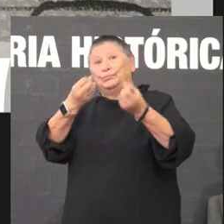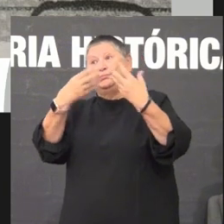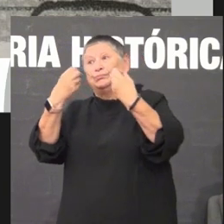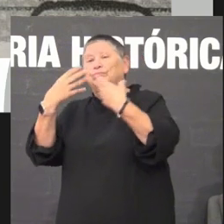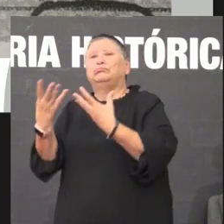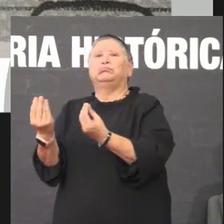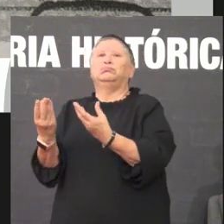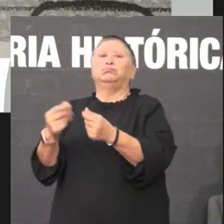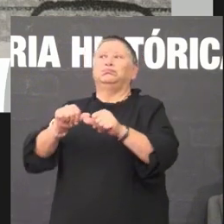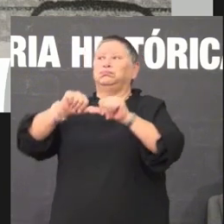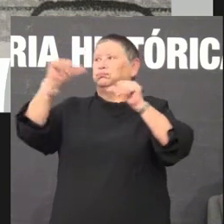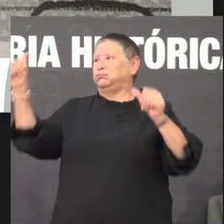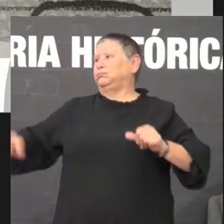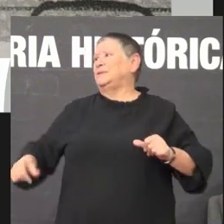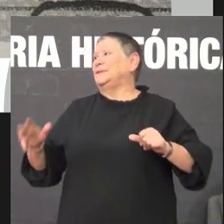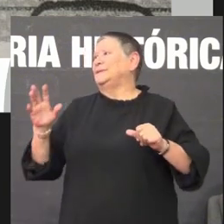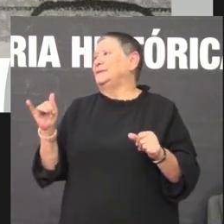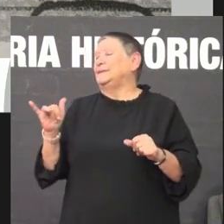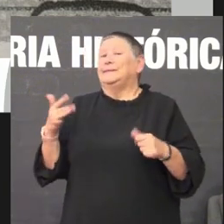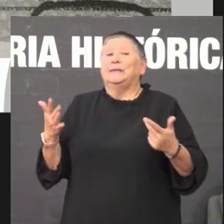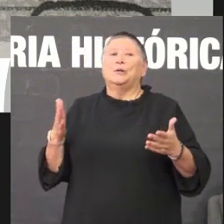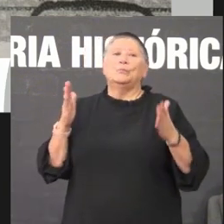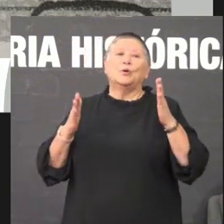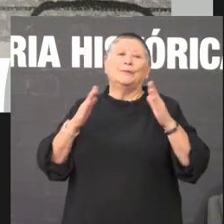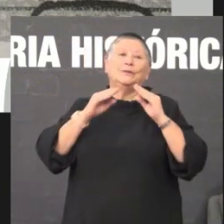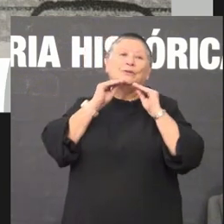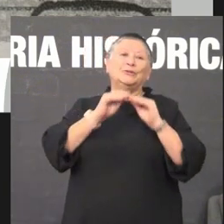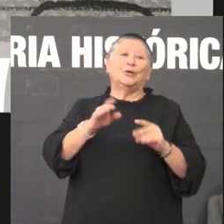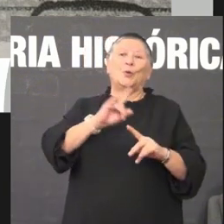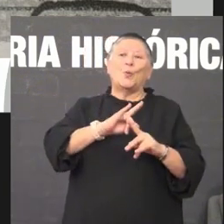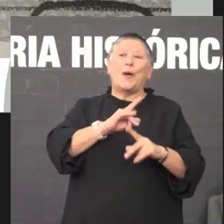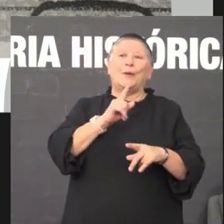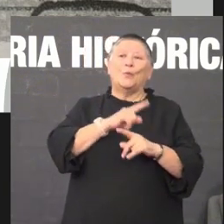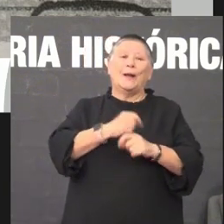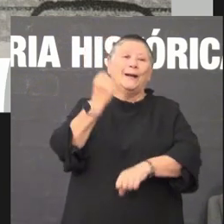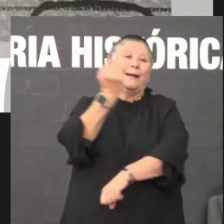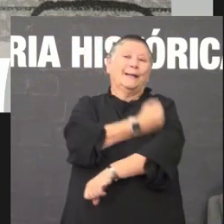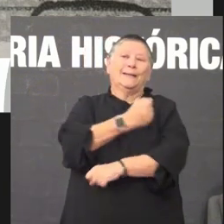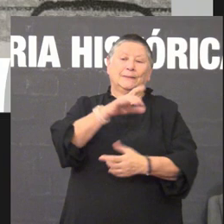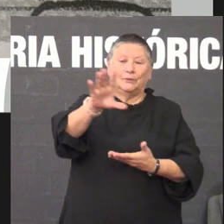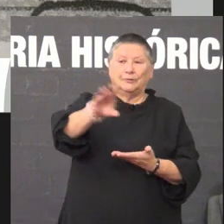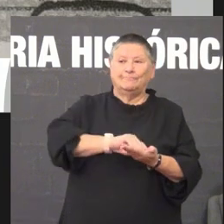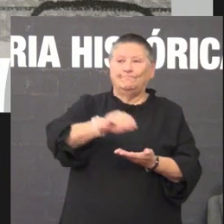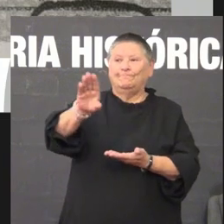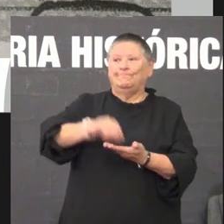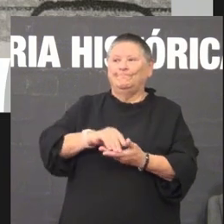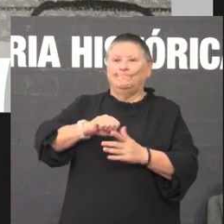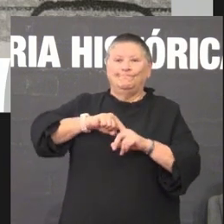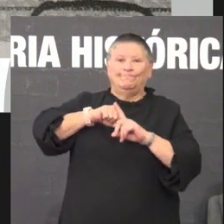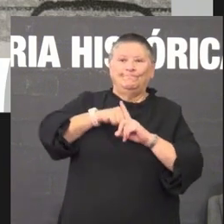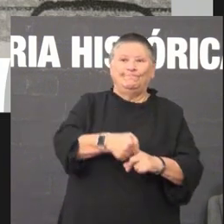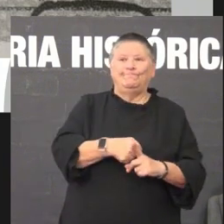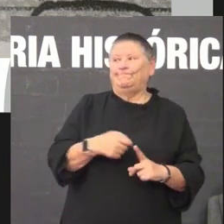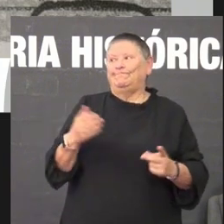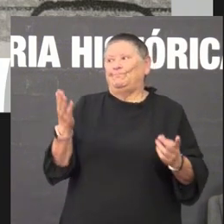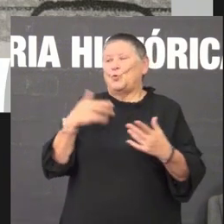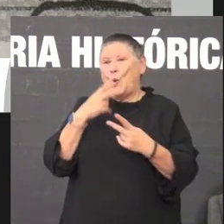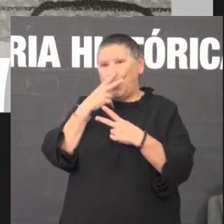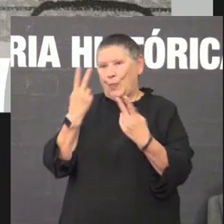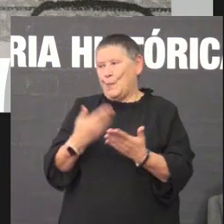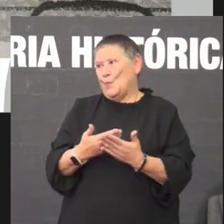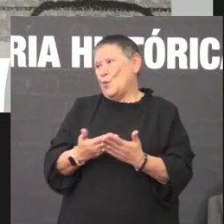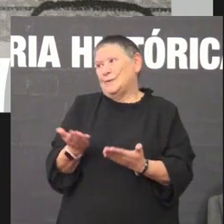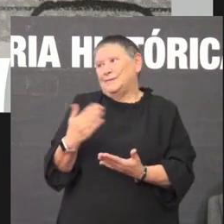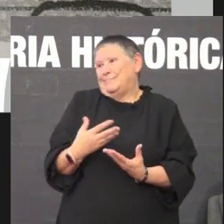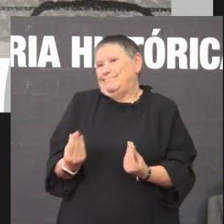nun momento histórico no cal non é o mellor para poder registrar esa esa represión para o futuro